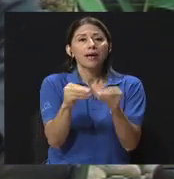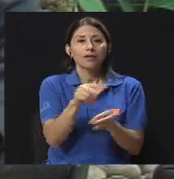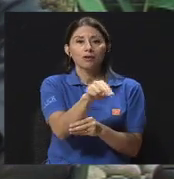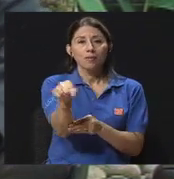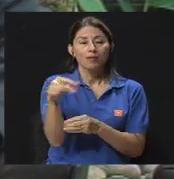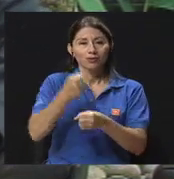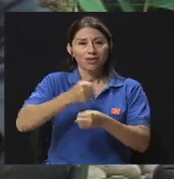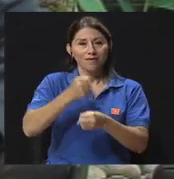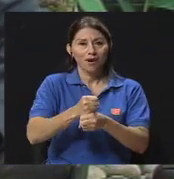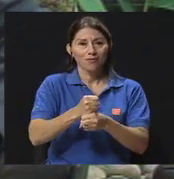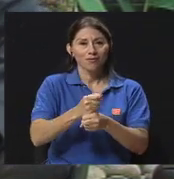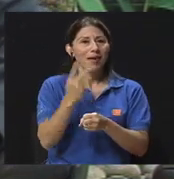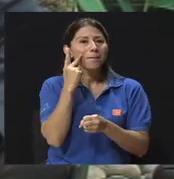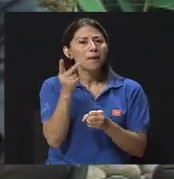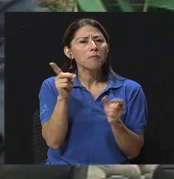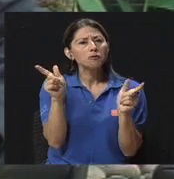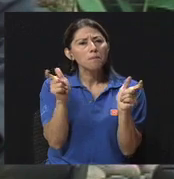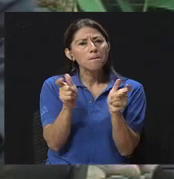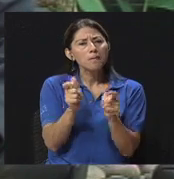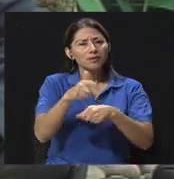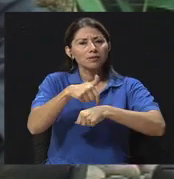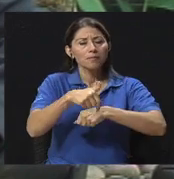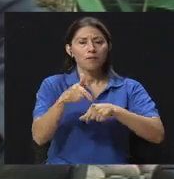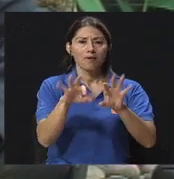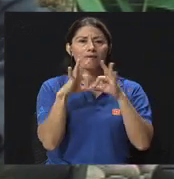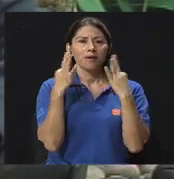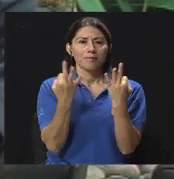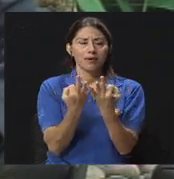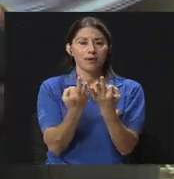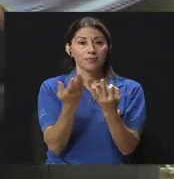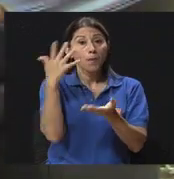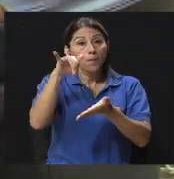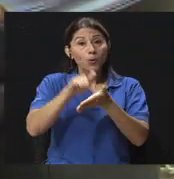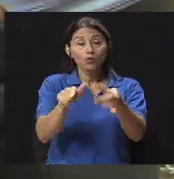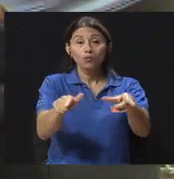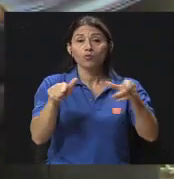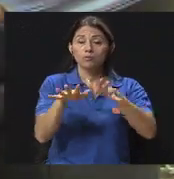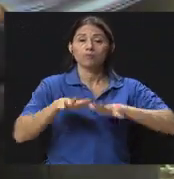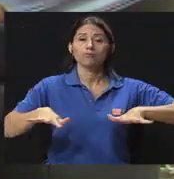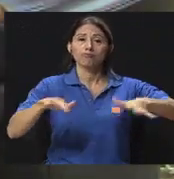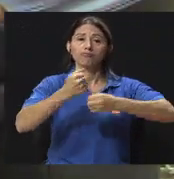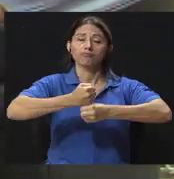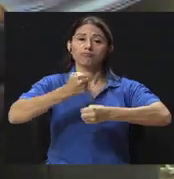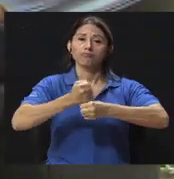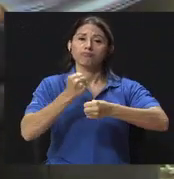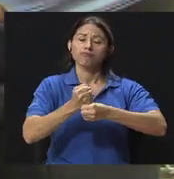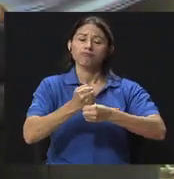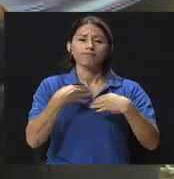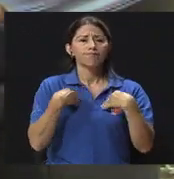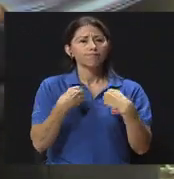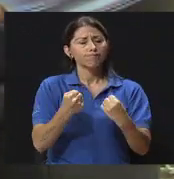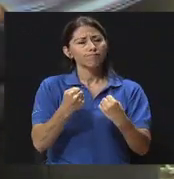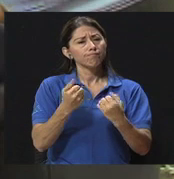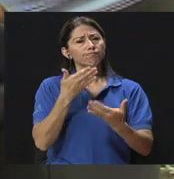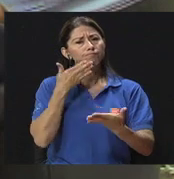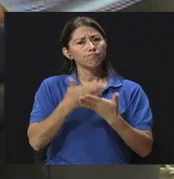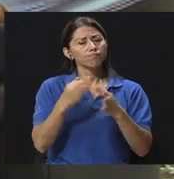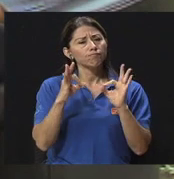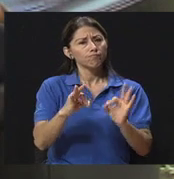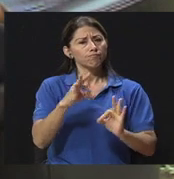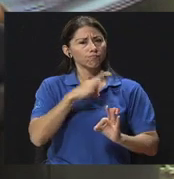familias. Es por eso que mantener ambientes de trabajo saludables, ambientes de trabajo favorecedores, resulta